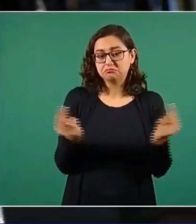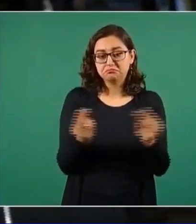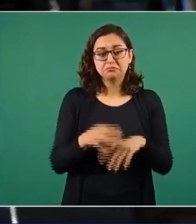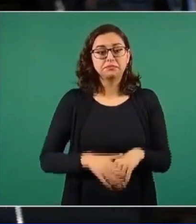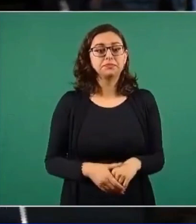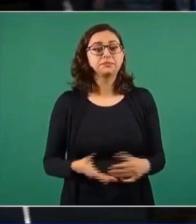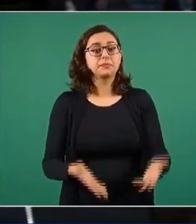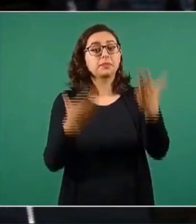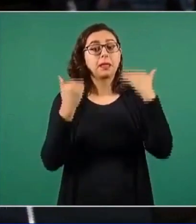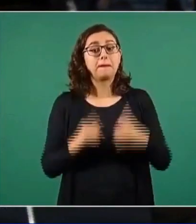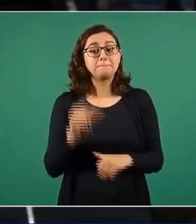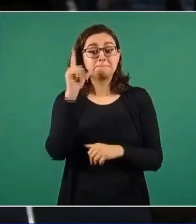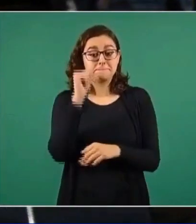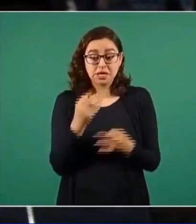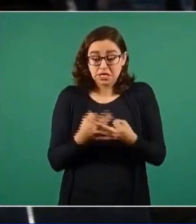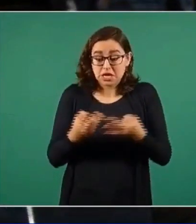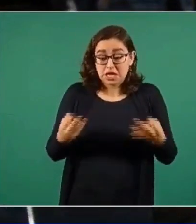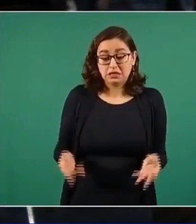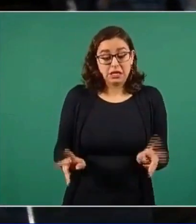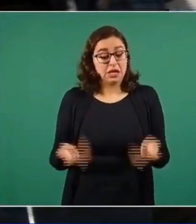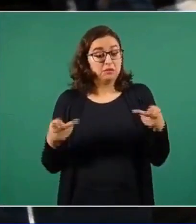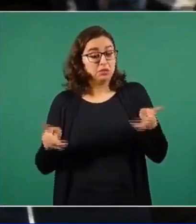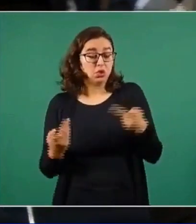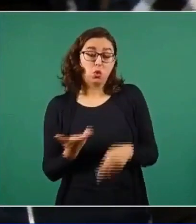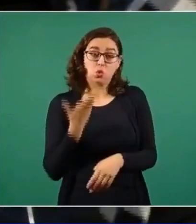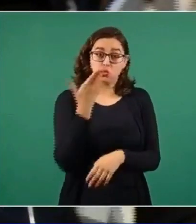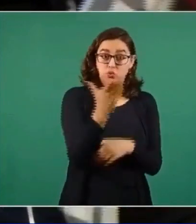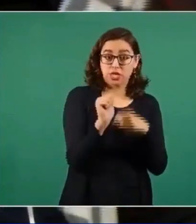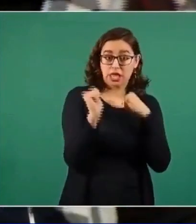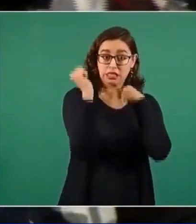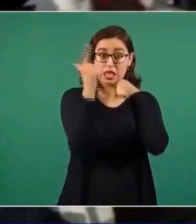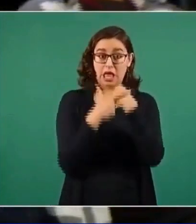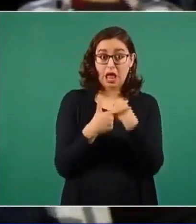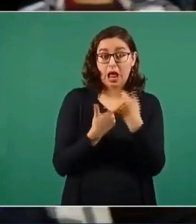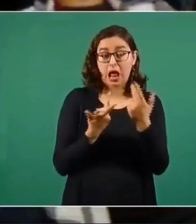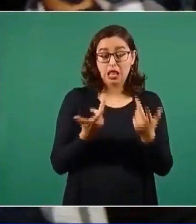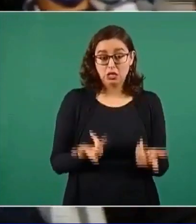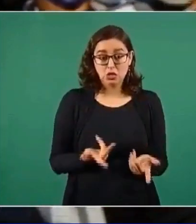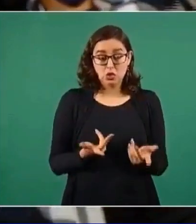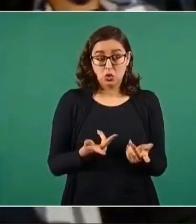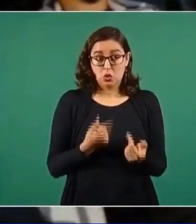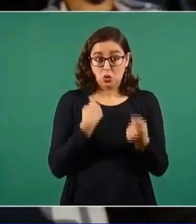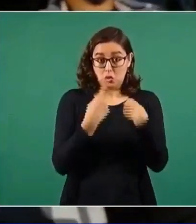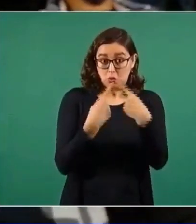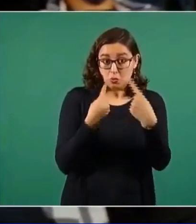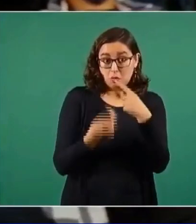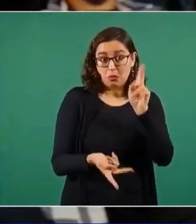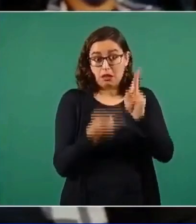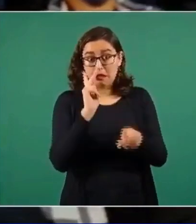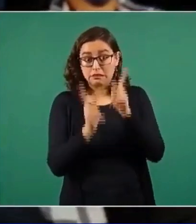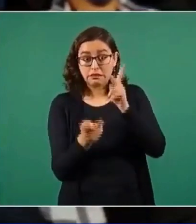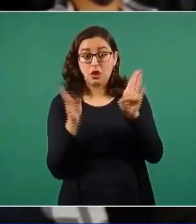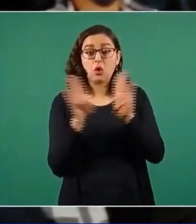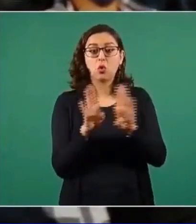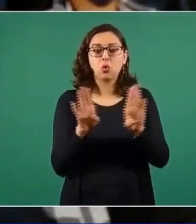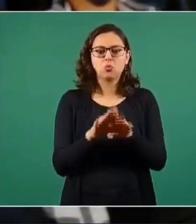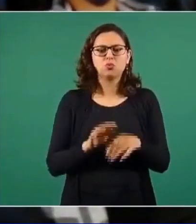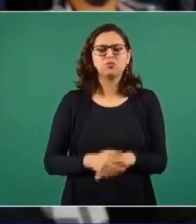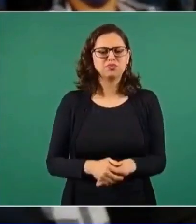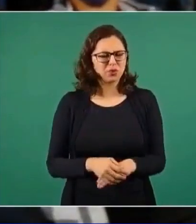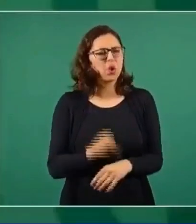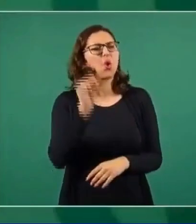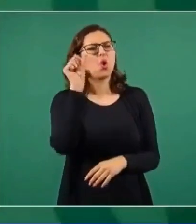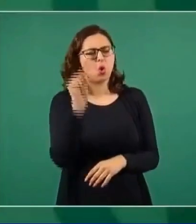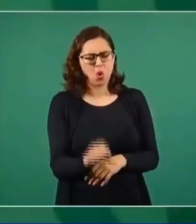que serían mañana la subasta, ¿usted haría algún... ¿Platicaría con el gobernador electo para que esto se pueda realizar Hoy lo va